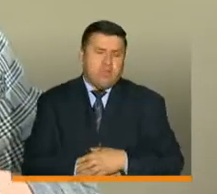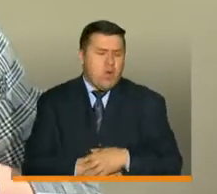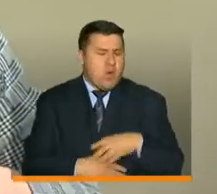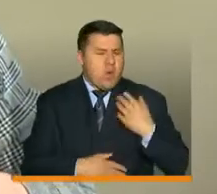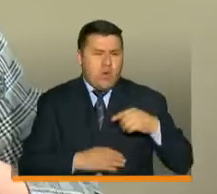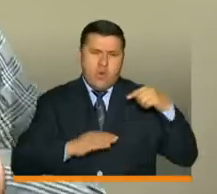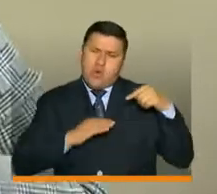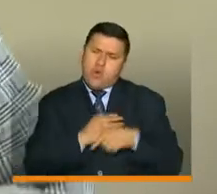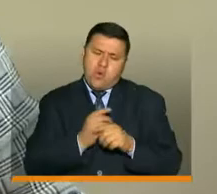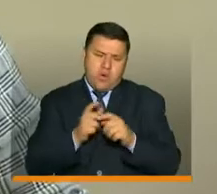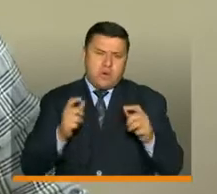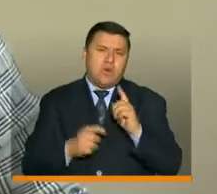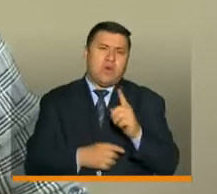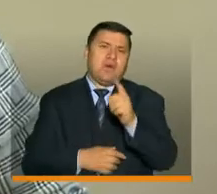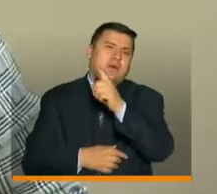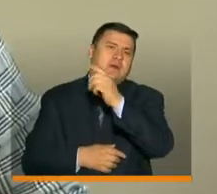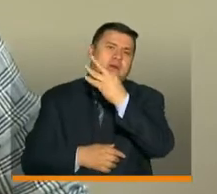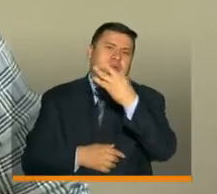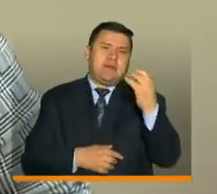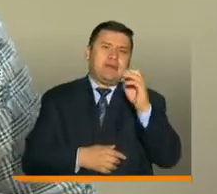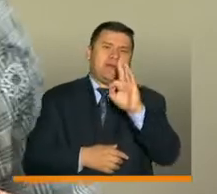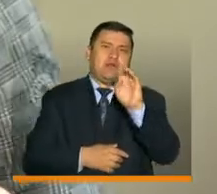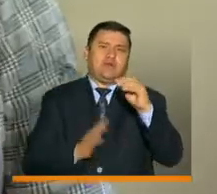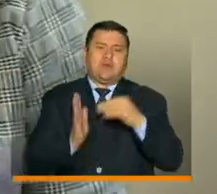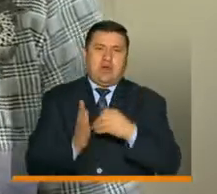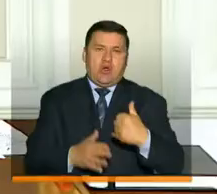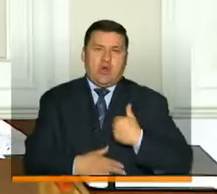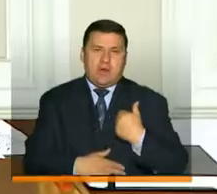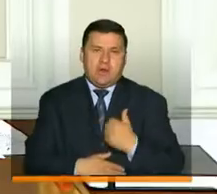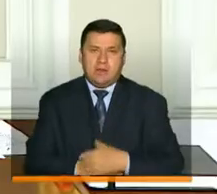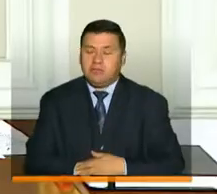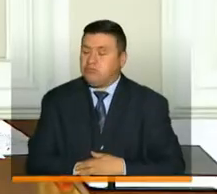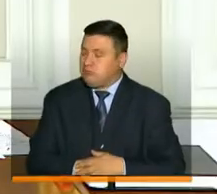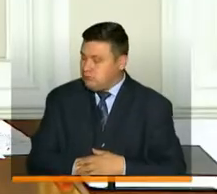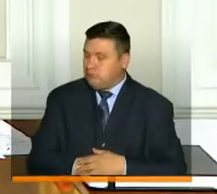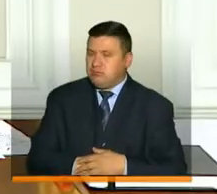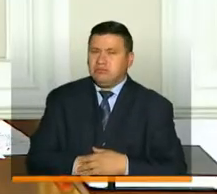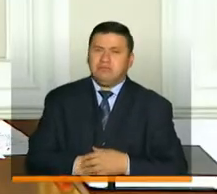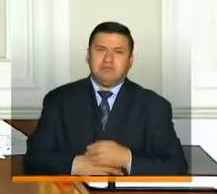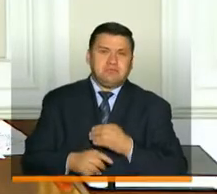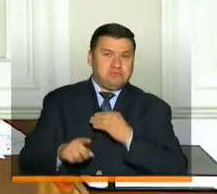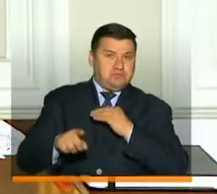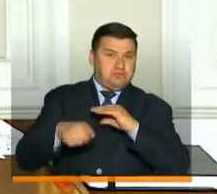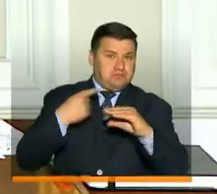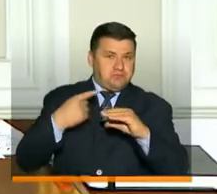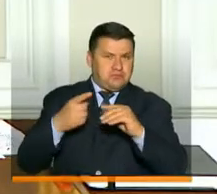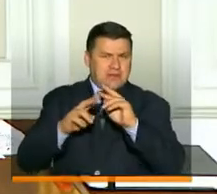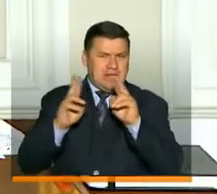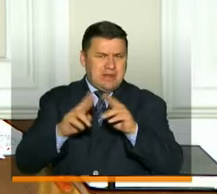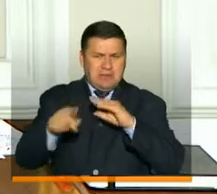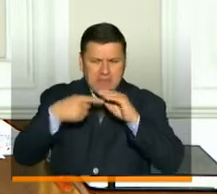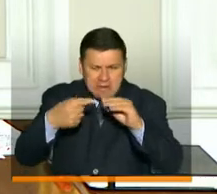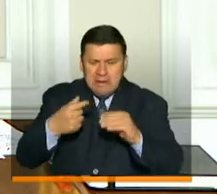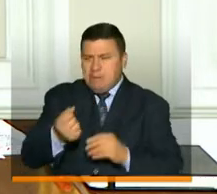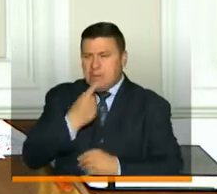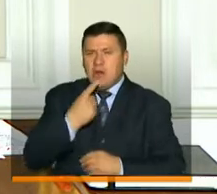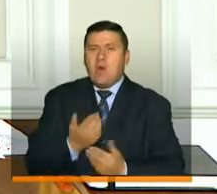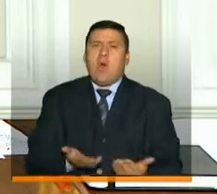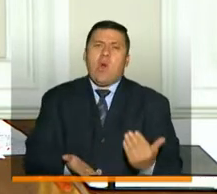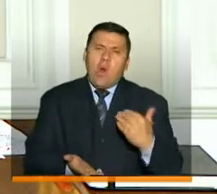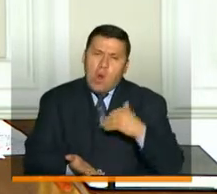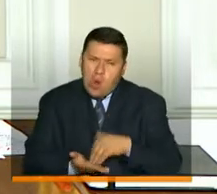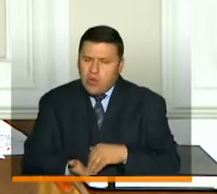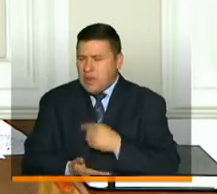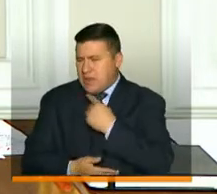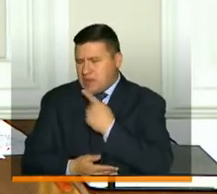dimensión que llegará a 338 mil jóvenes. Y aquí me estaban diciendo también por algunas de las redes, ministra, que le volvamos